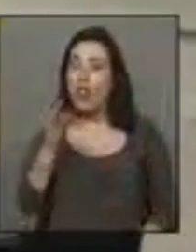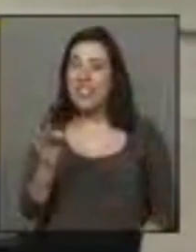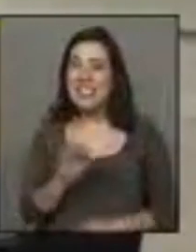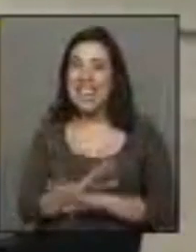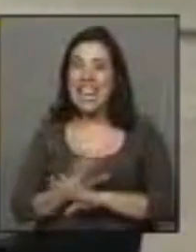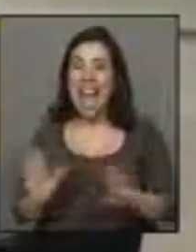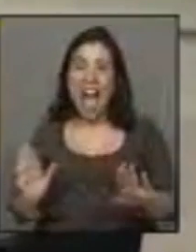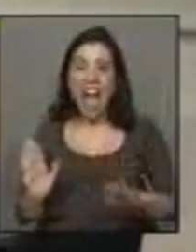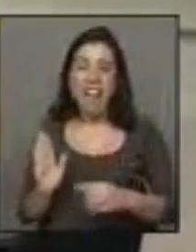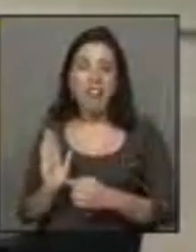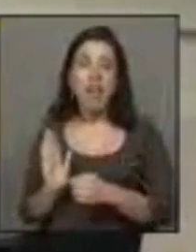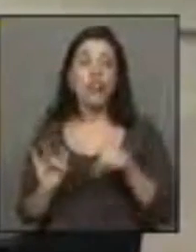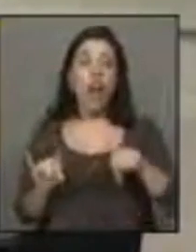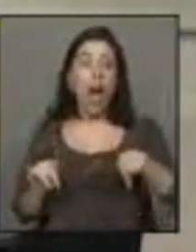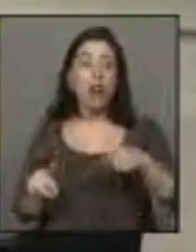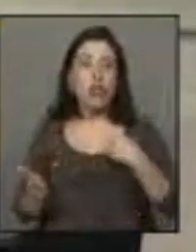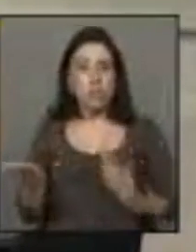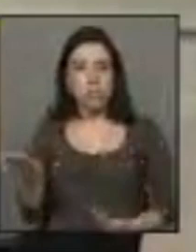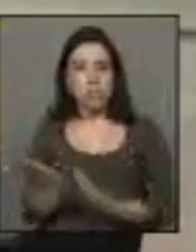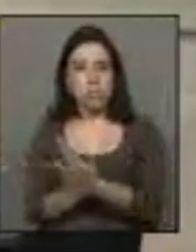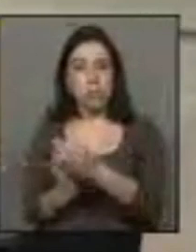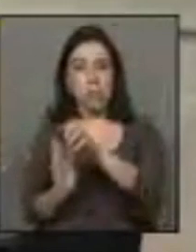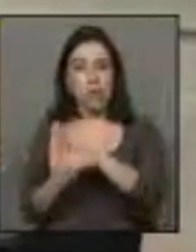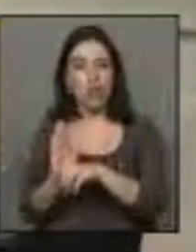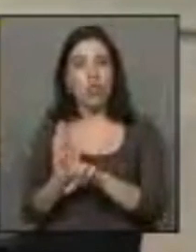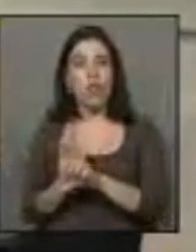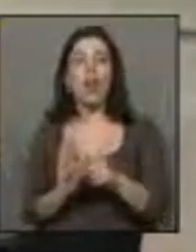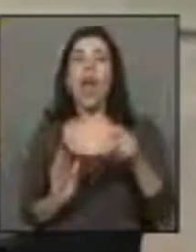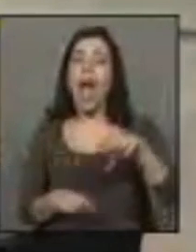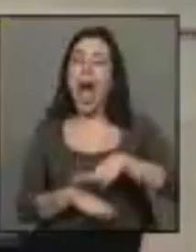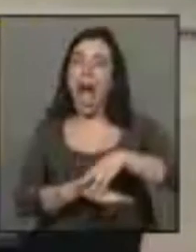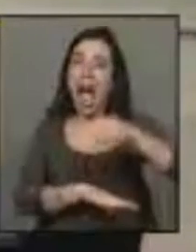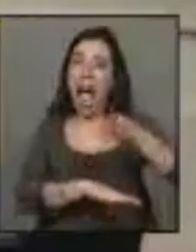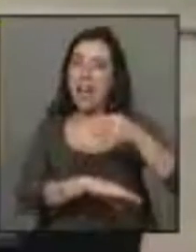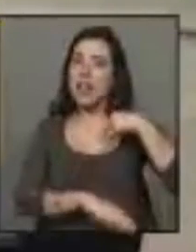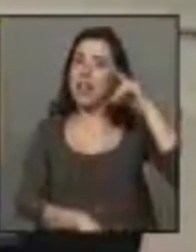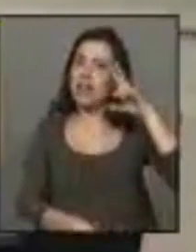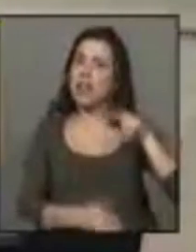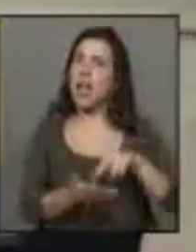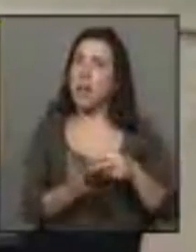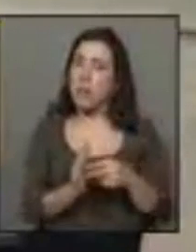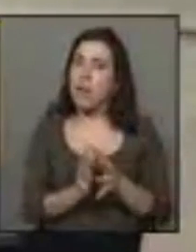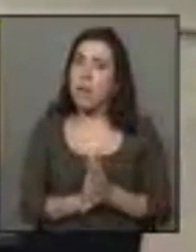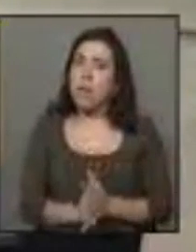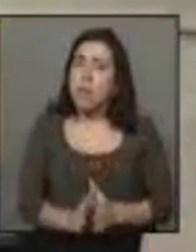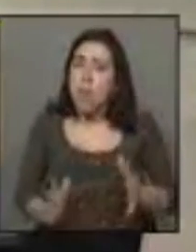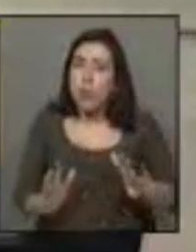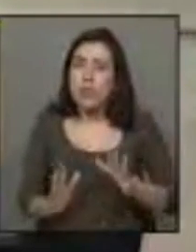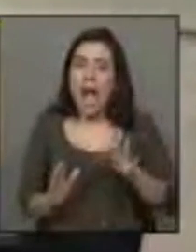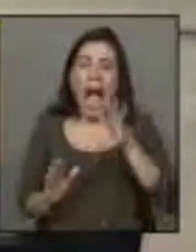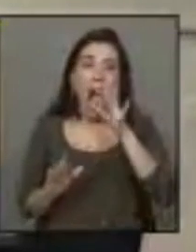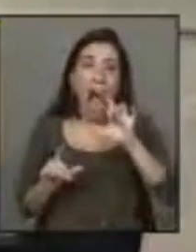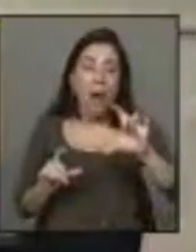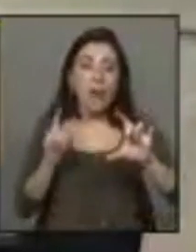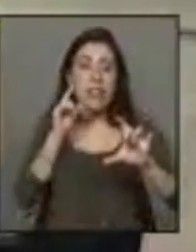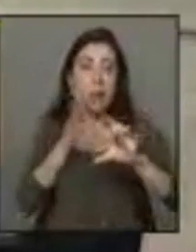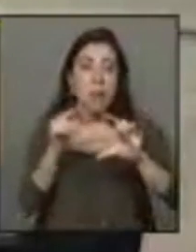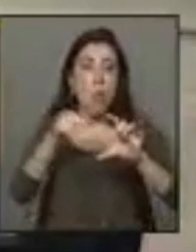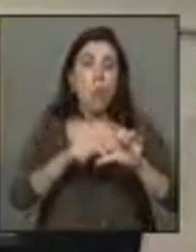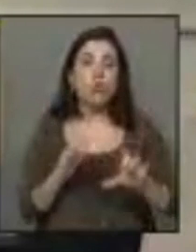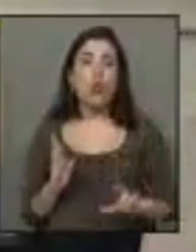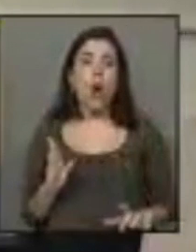presentamos un proyecto de ley para hacernos cargo de eso. Y en Arica sabemos de los niveles de alta concentración de boro que tenemos en el agua. Por lo tanto,